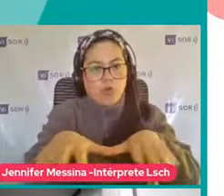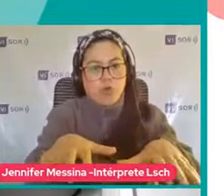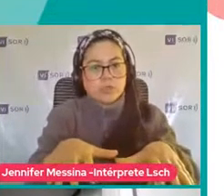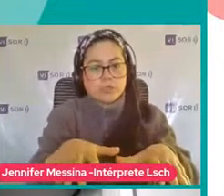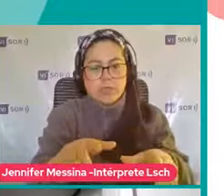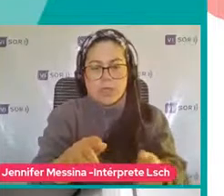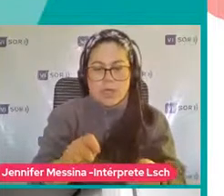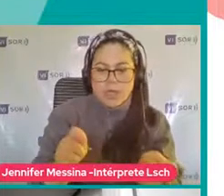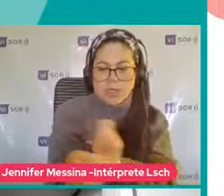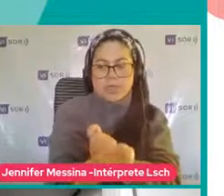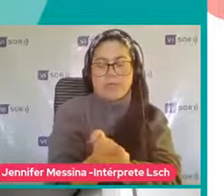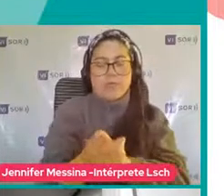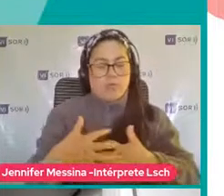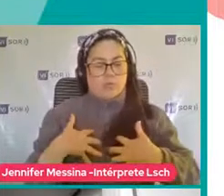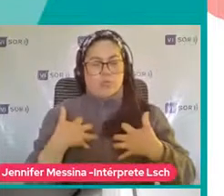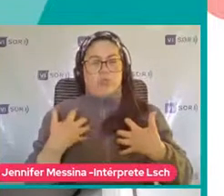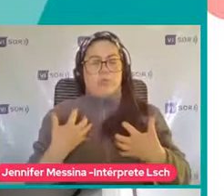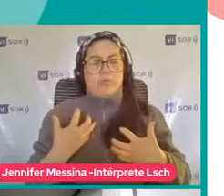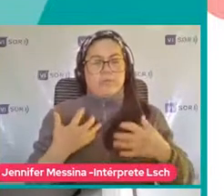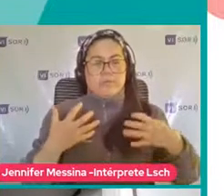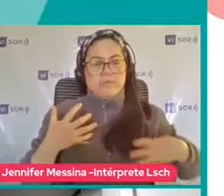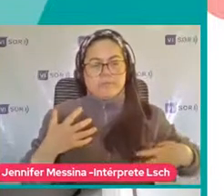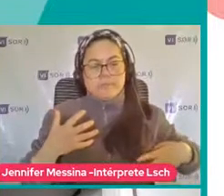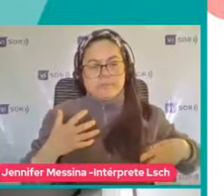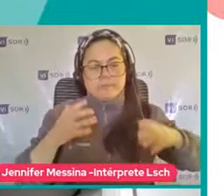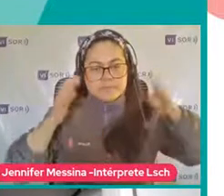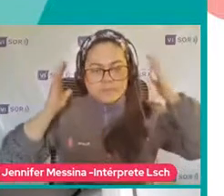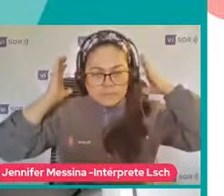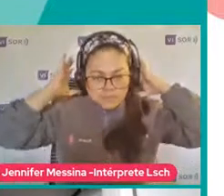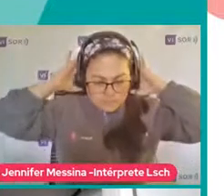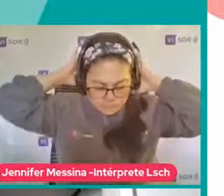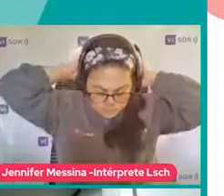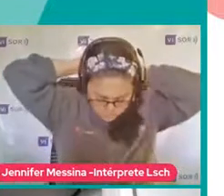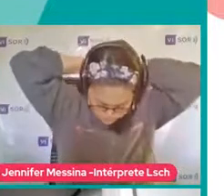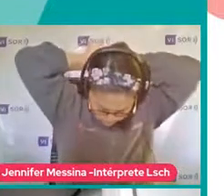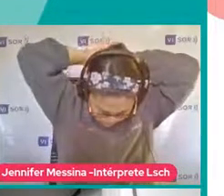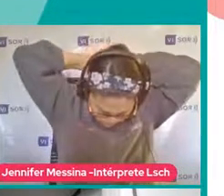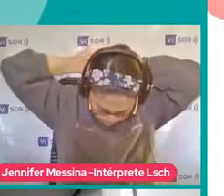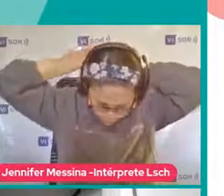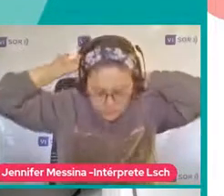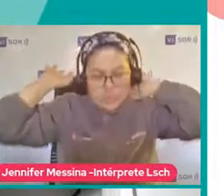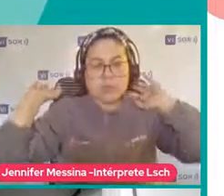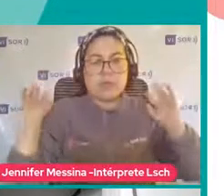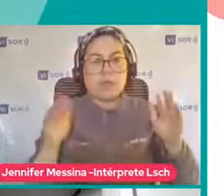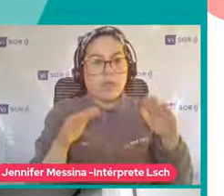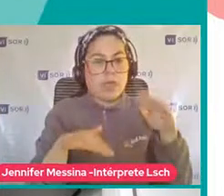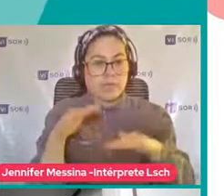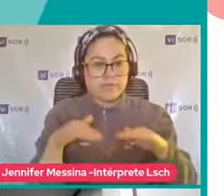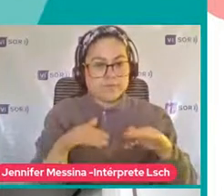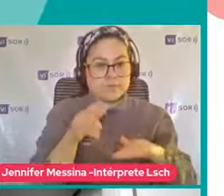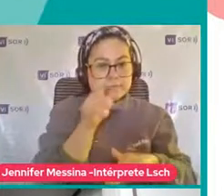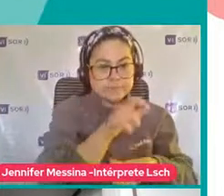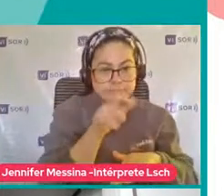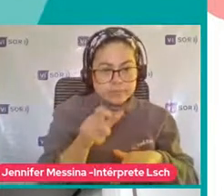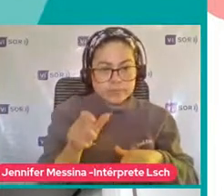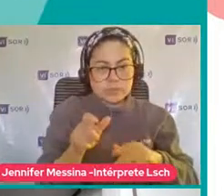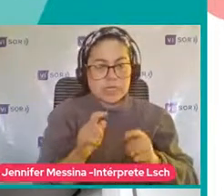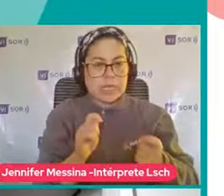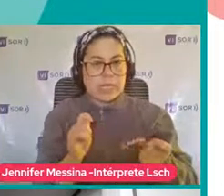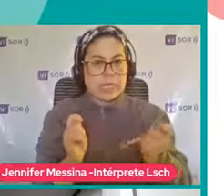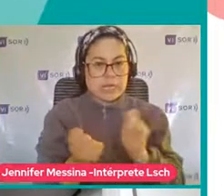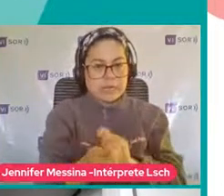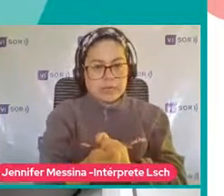repente Personas Que cambian Su ubicación Y su postura Para ellos Es un Conflicto